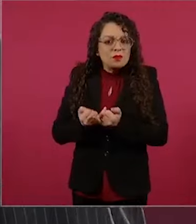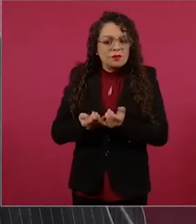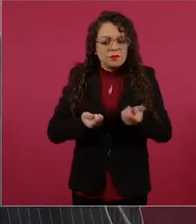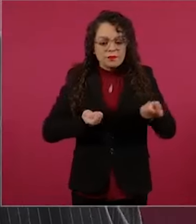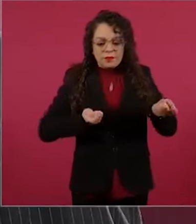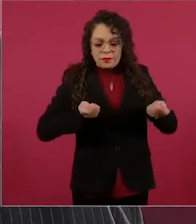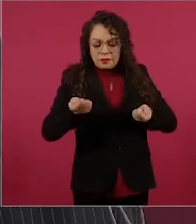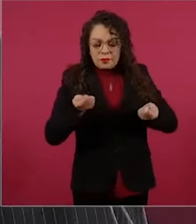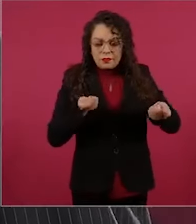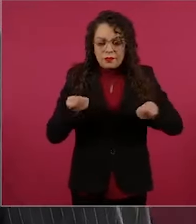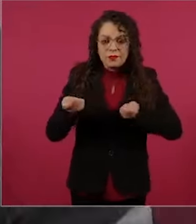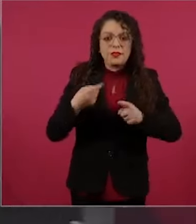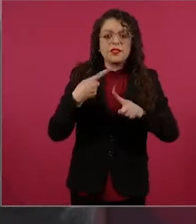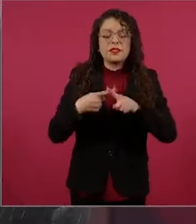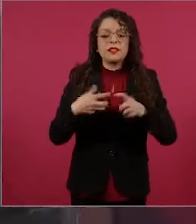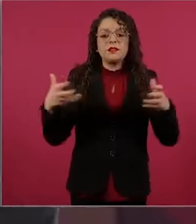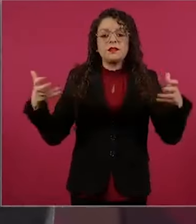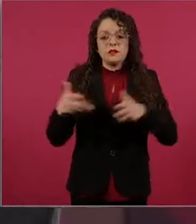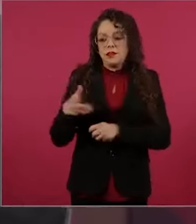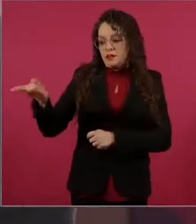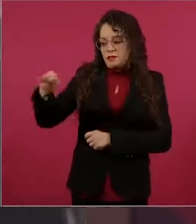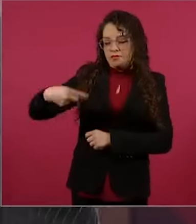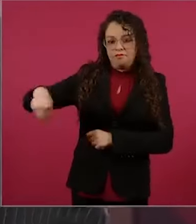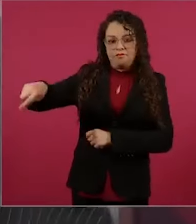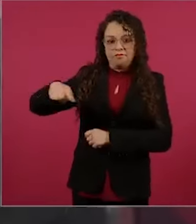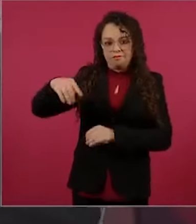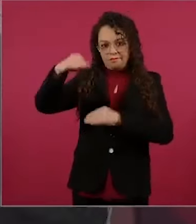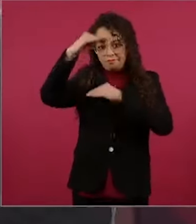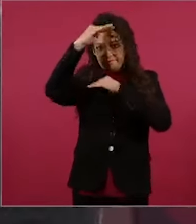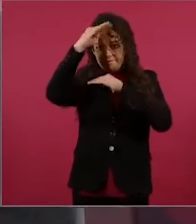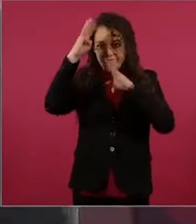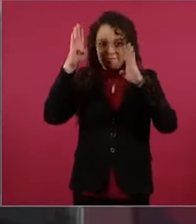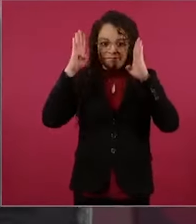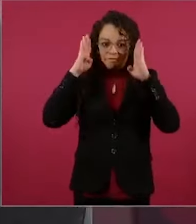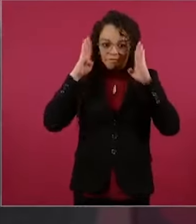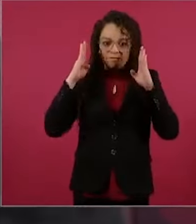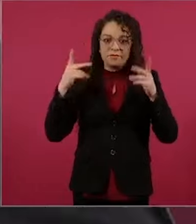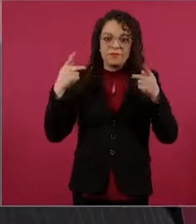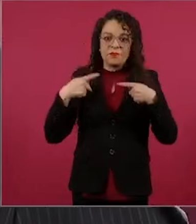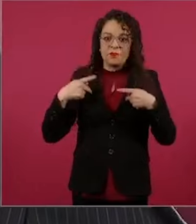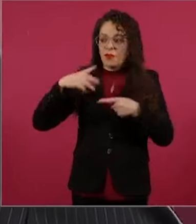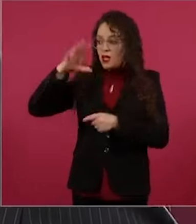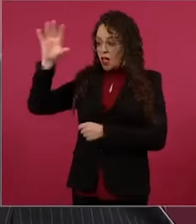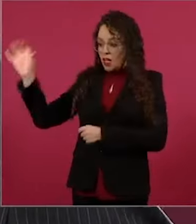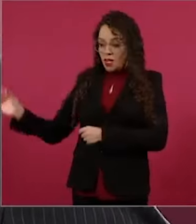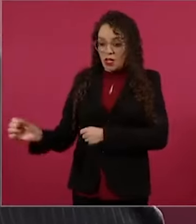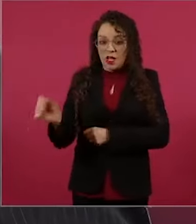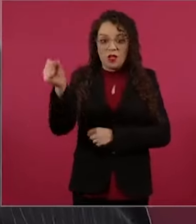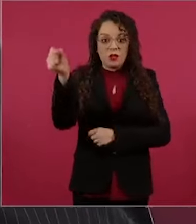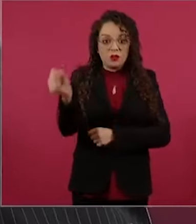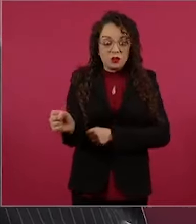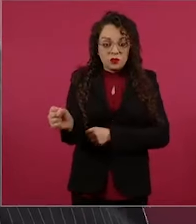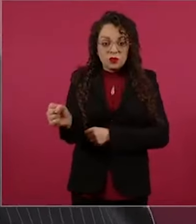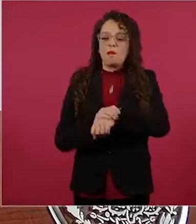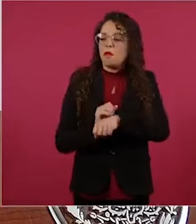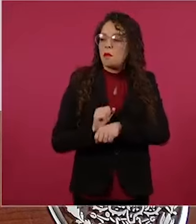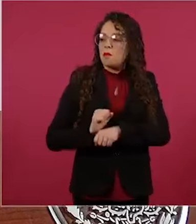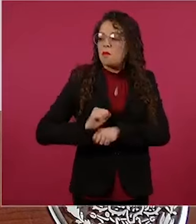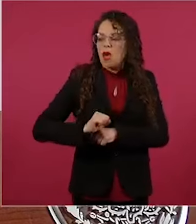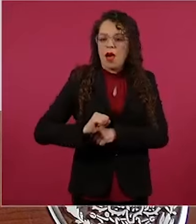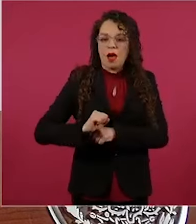por conservadores, por reaccionarios, por gente que llegaba ahí recomendada